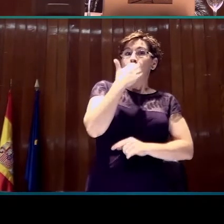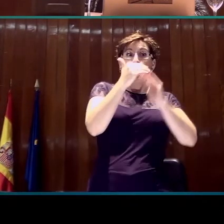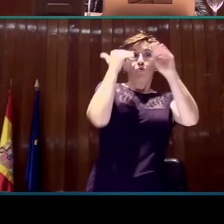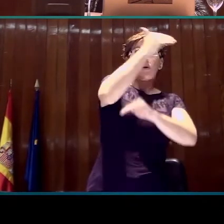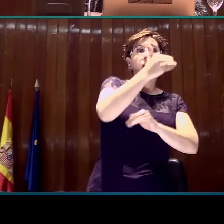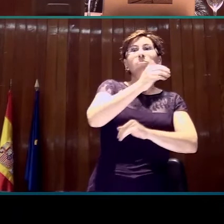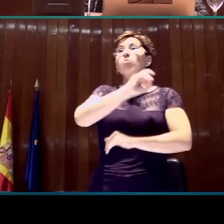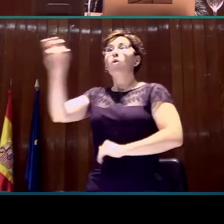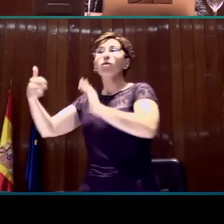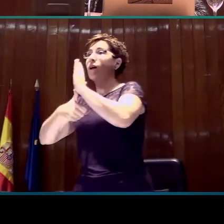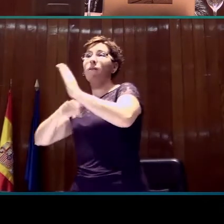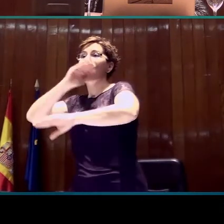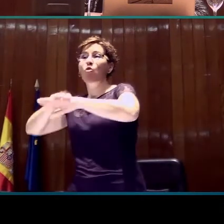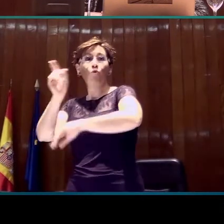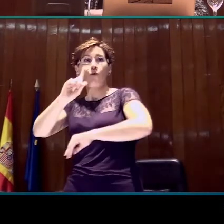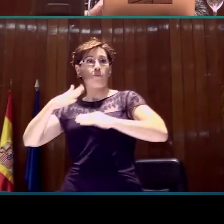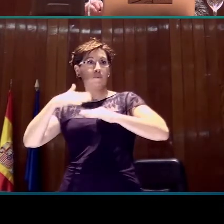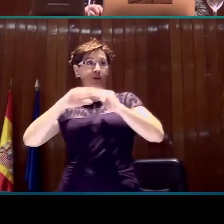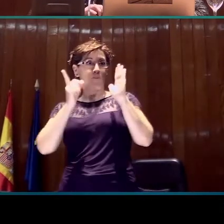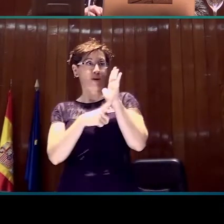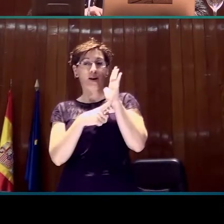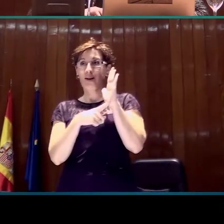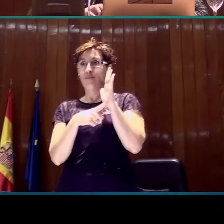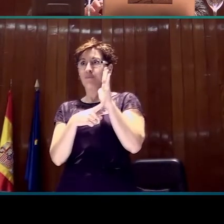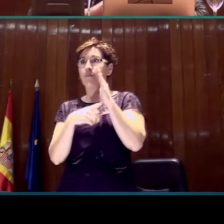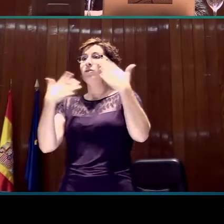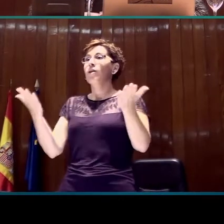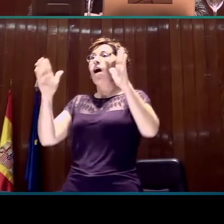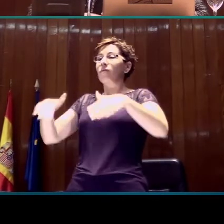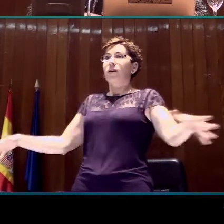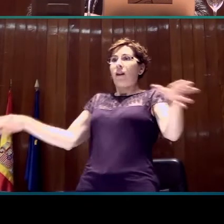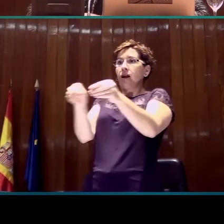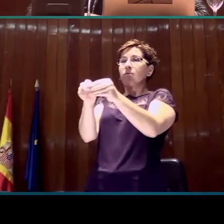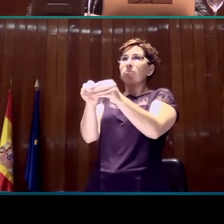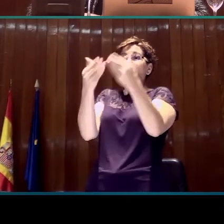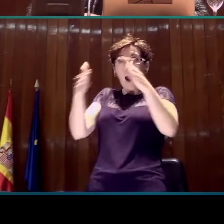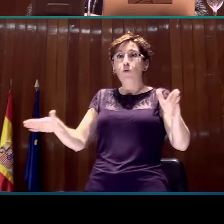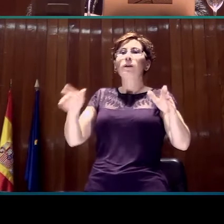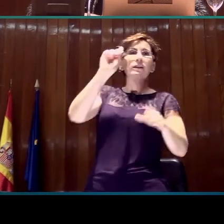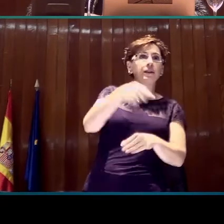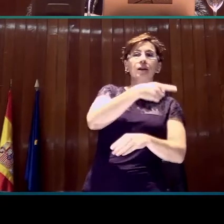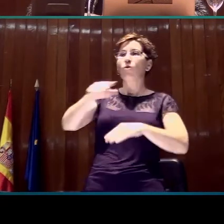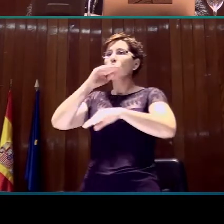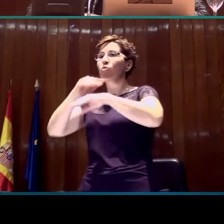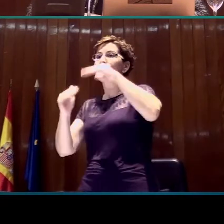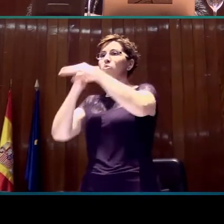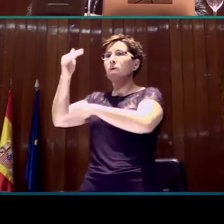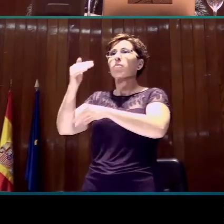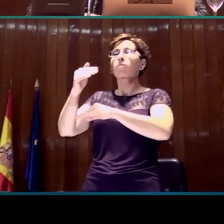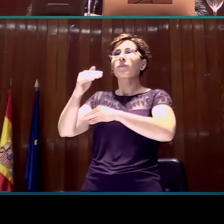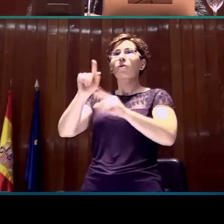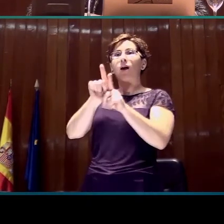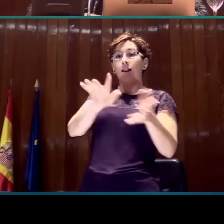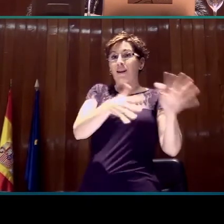esa cuota establecida legalmente. De forma que se puede hacer una valoración positiva de la Ley General de la Comunicación Audiovisual, porque ha